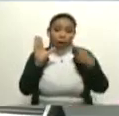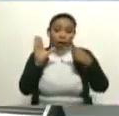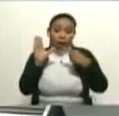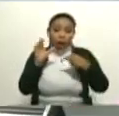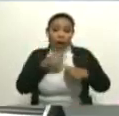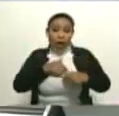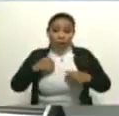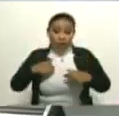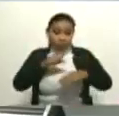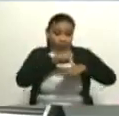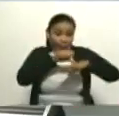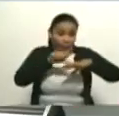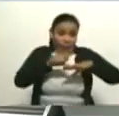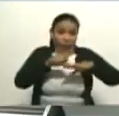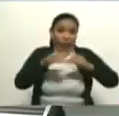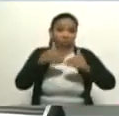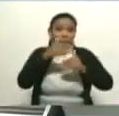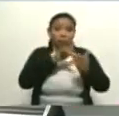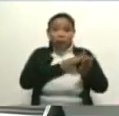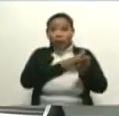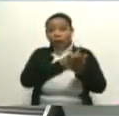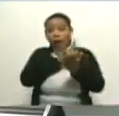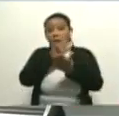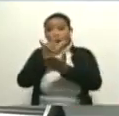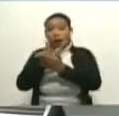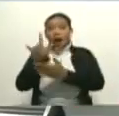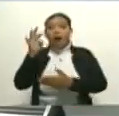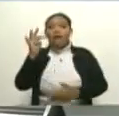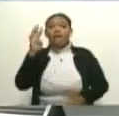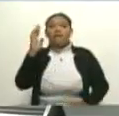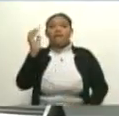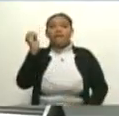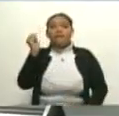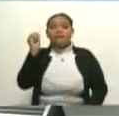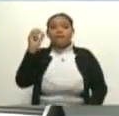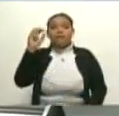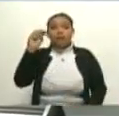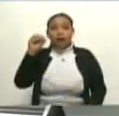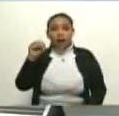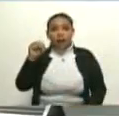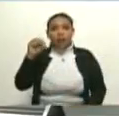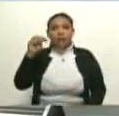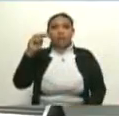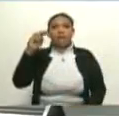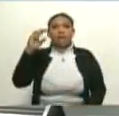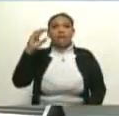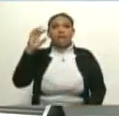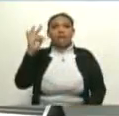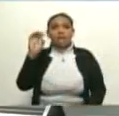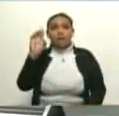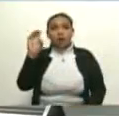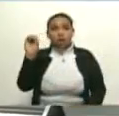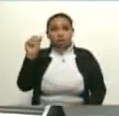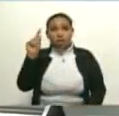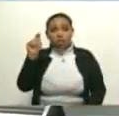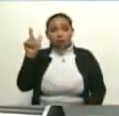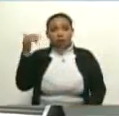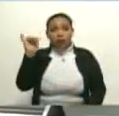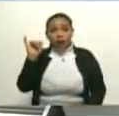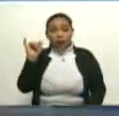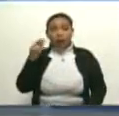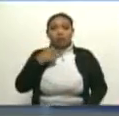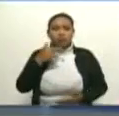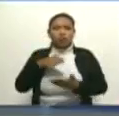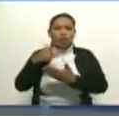chino estuvo bien. Después le tocaba ir a Frankfurt. Hacerse su chequeo, el chino Khan. Sí. En paz descanse. ¿Usted